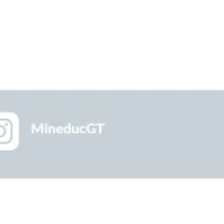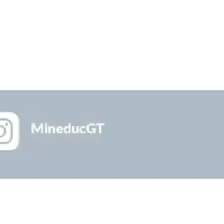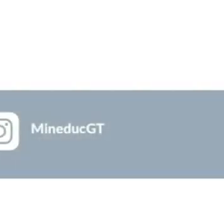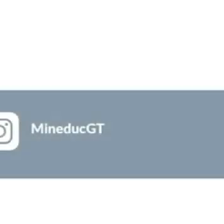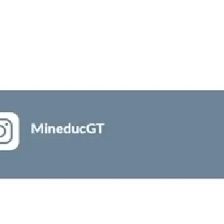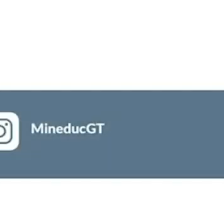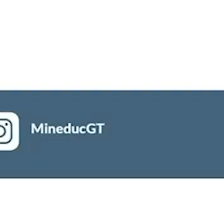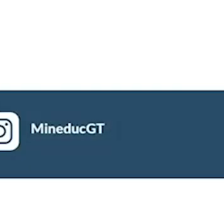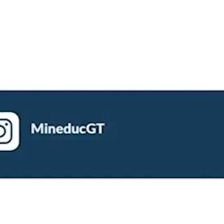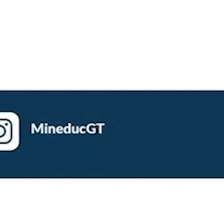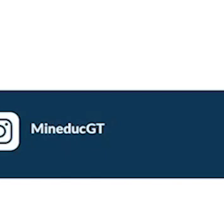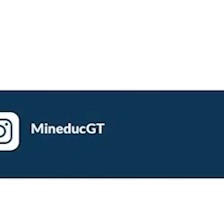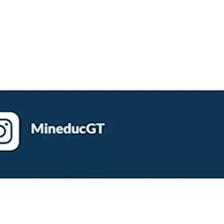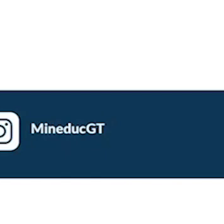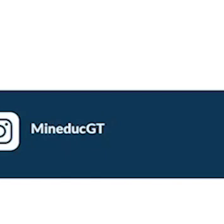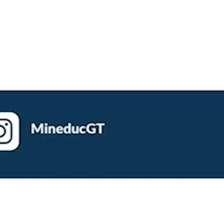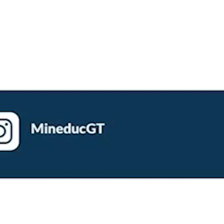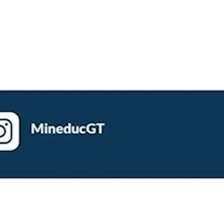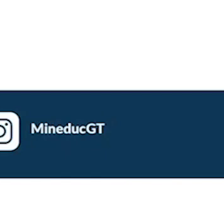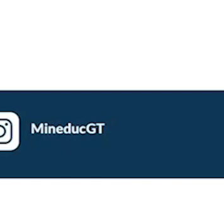Gobierno de Guatemala Ministerio de Educación decreta Educación video.